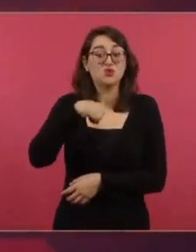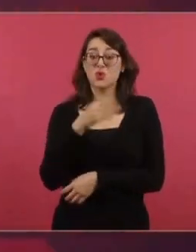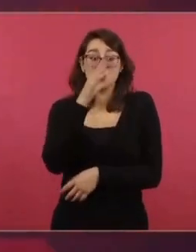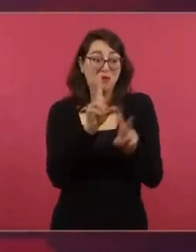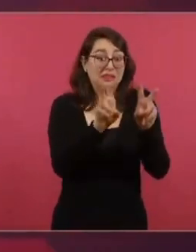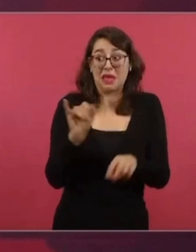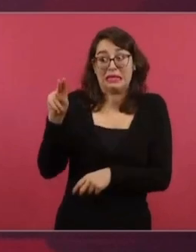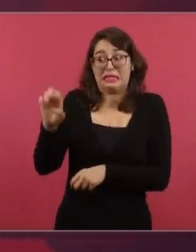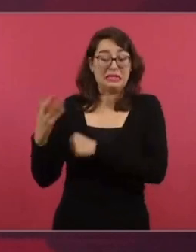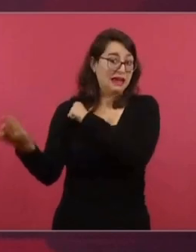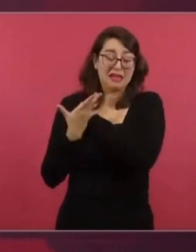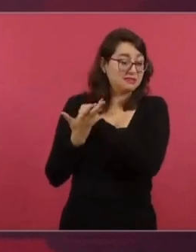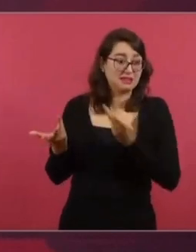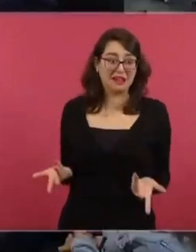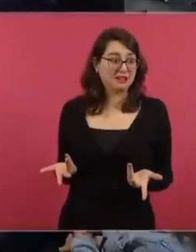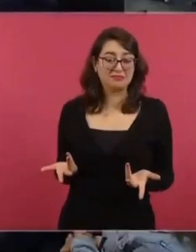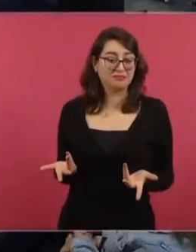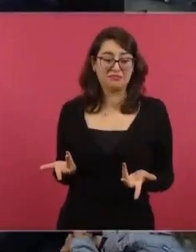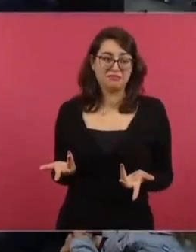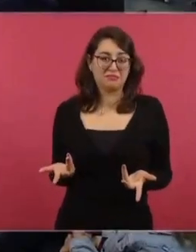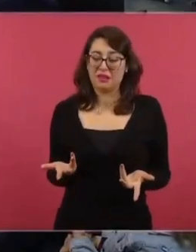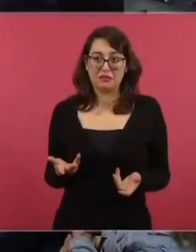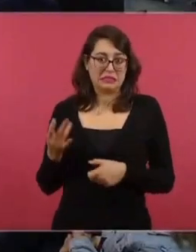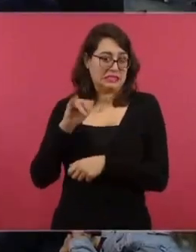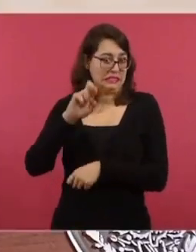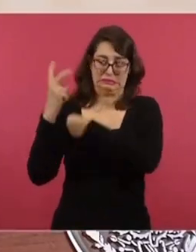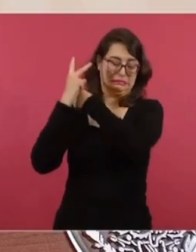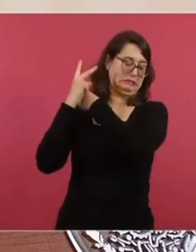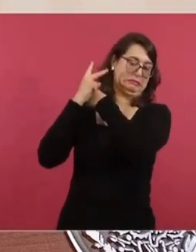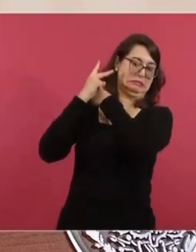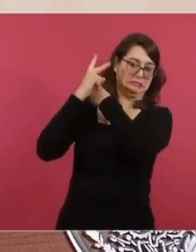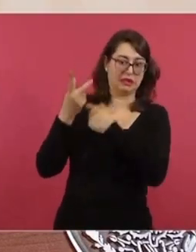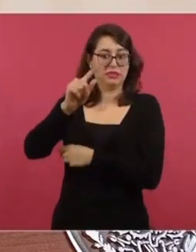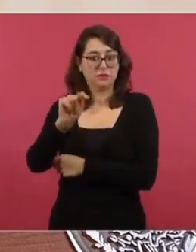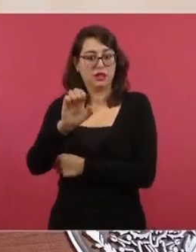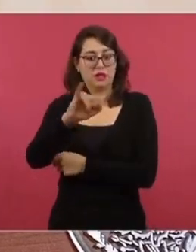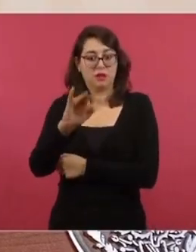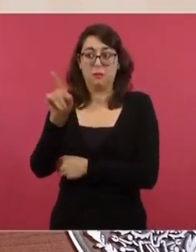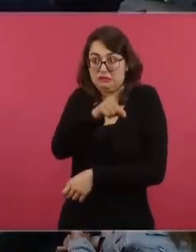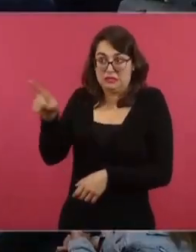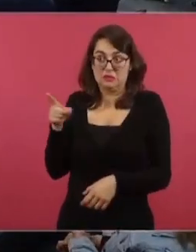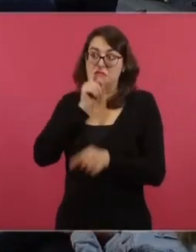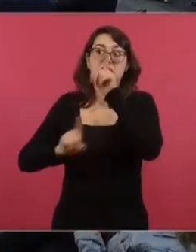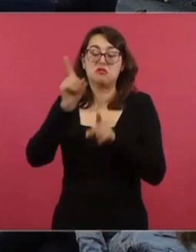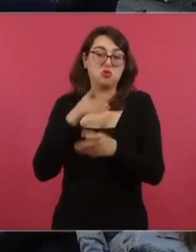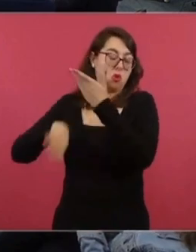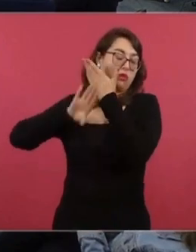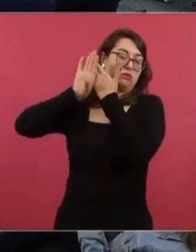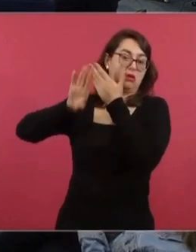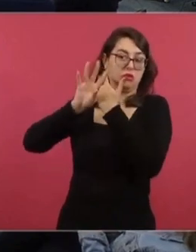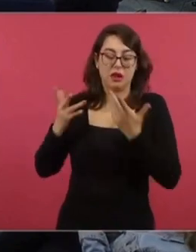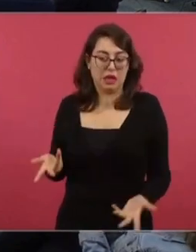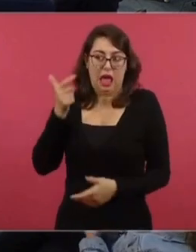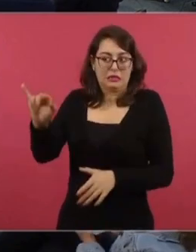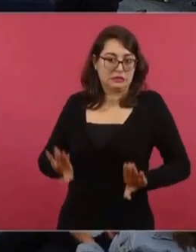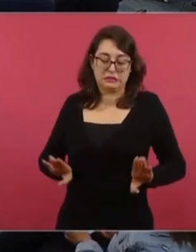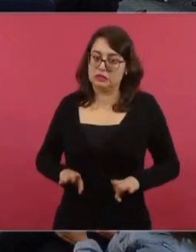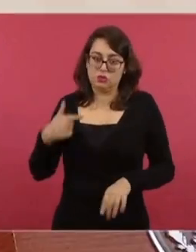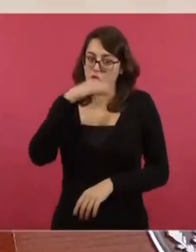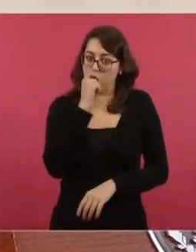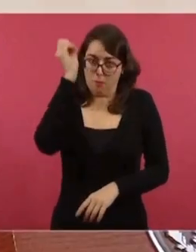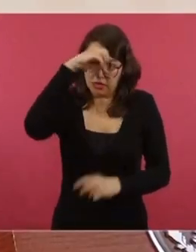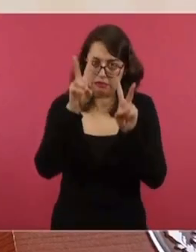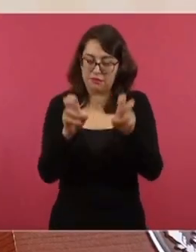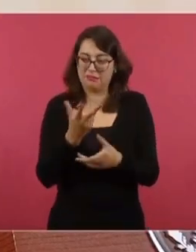hablar de esos temas porque no me vayan a cepillar. sea, ahí está el tribunal de la Santa Inquisición. Pero no deben hacer eso.